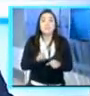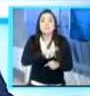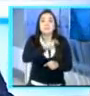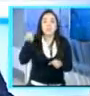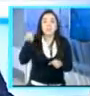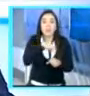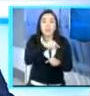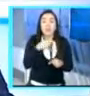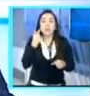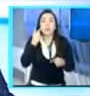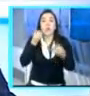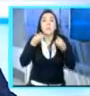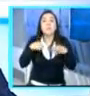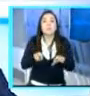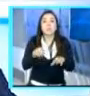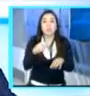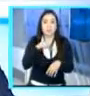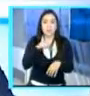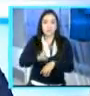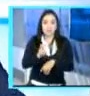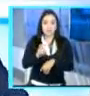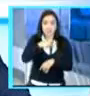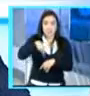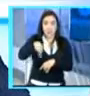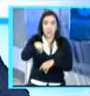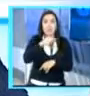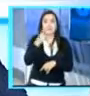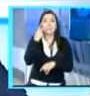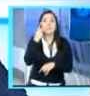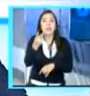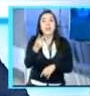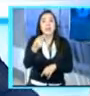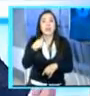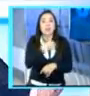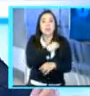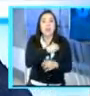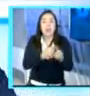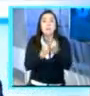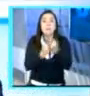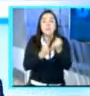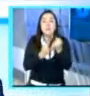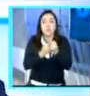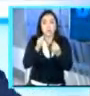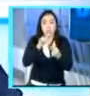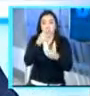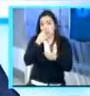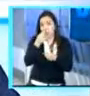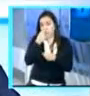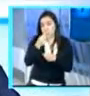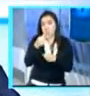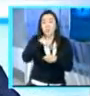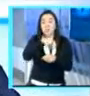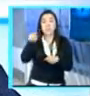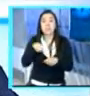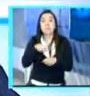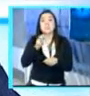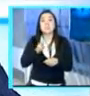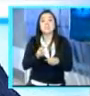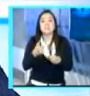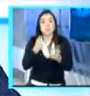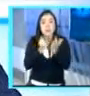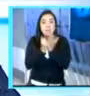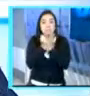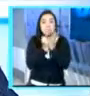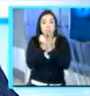puede ser una buena oportunidad para el siguiente gobierno, de seguir con la lucha contra la corrupción y en pro de la transparencia, fortalecimiento